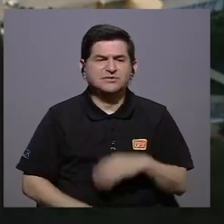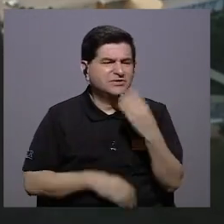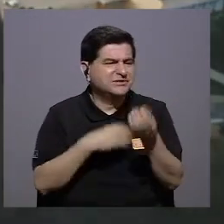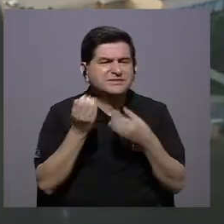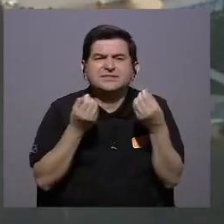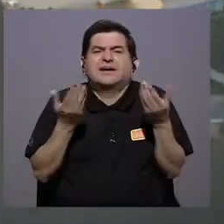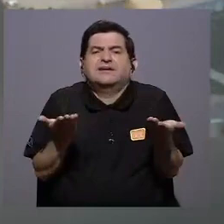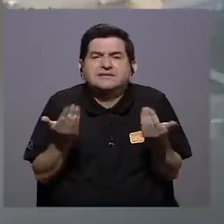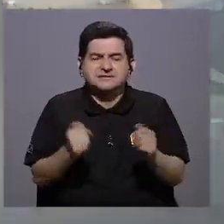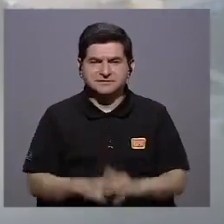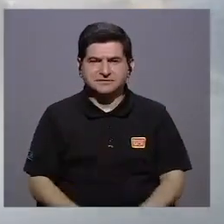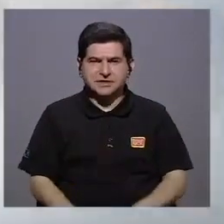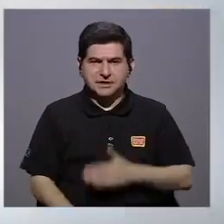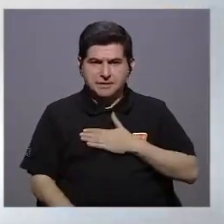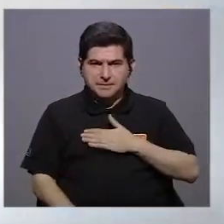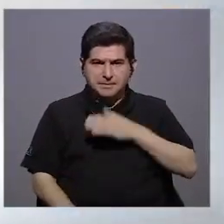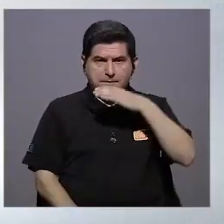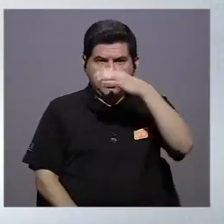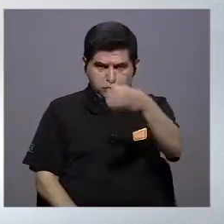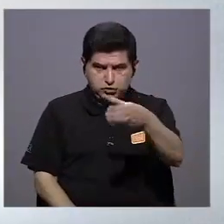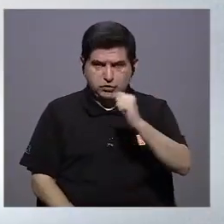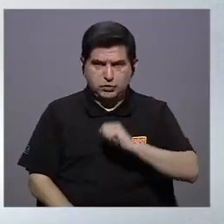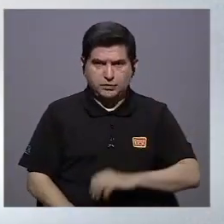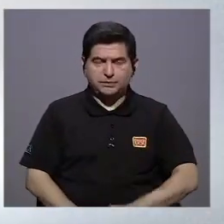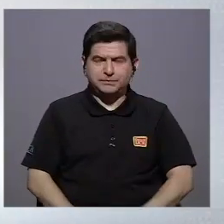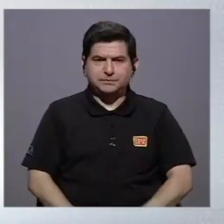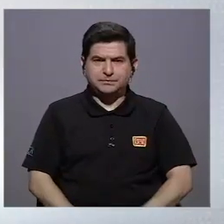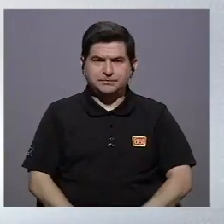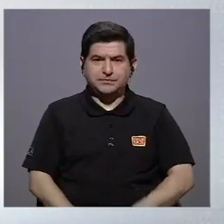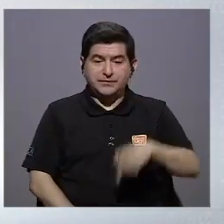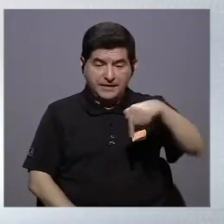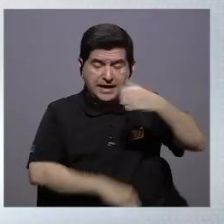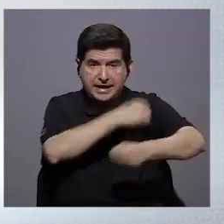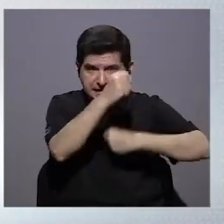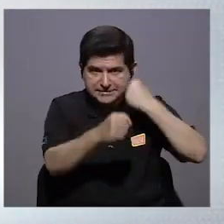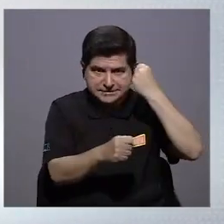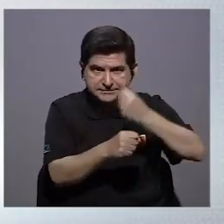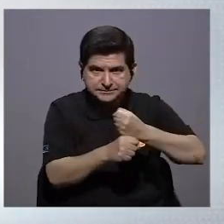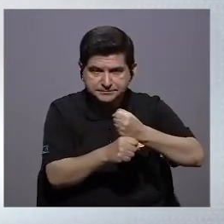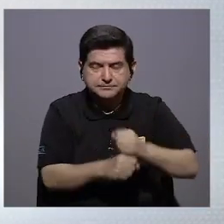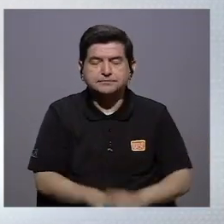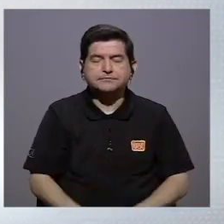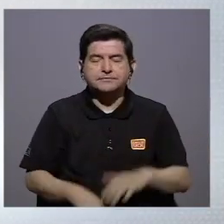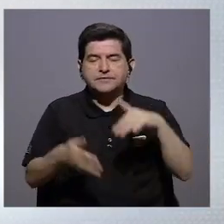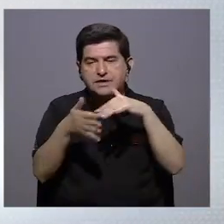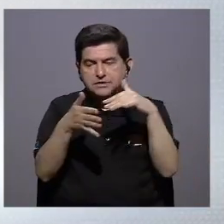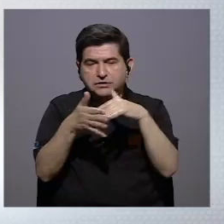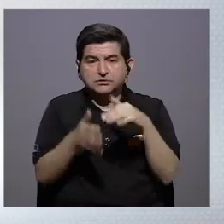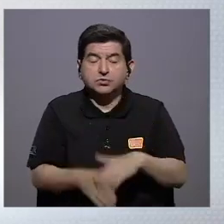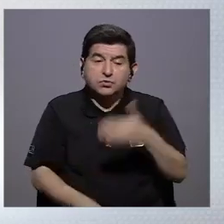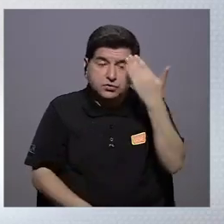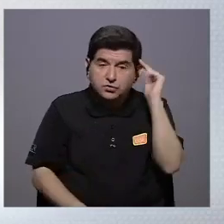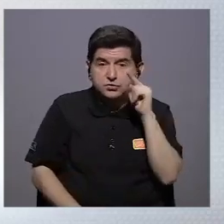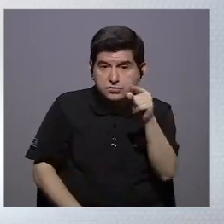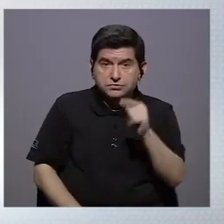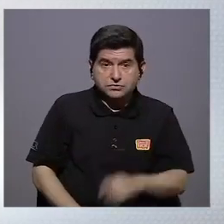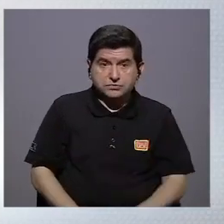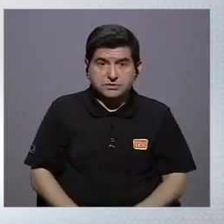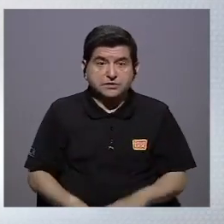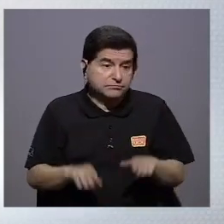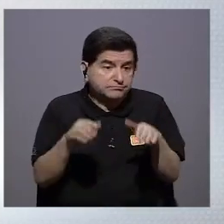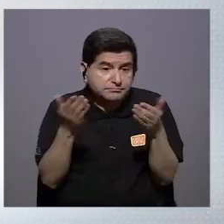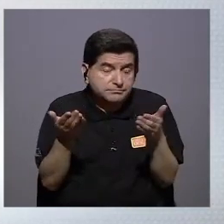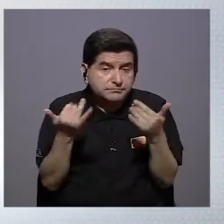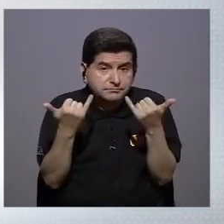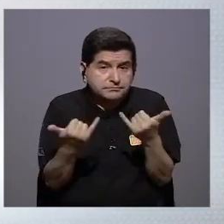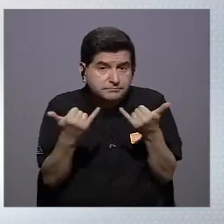tanto, ¿qué es lo que hay que hacer? Yo, mi consejo sería este año académico, no sé